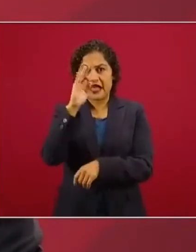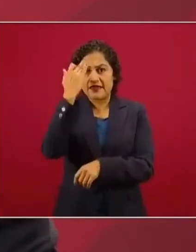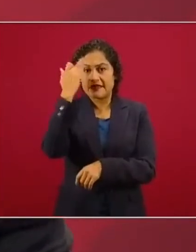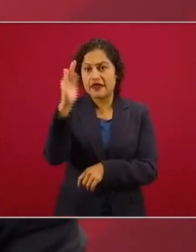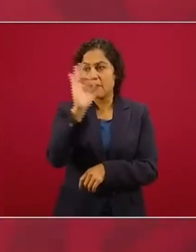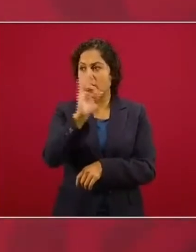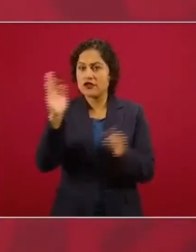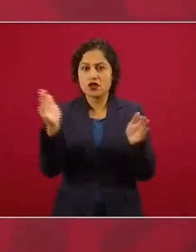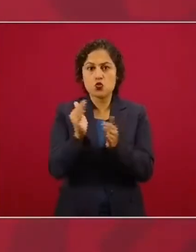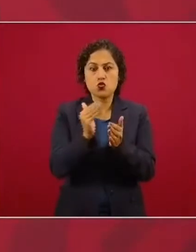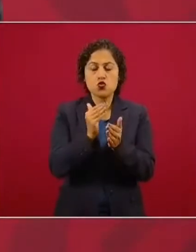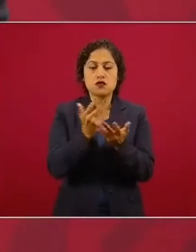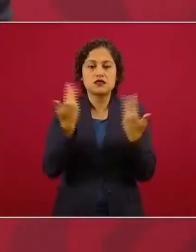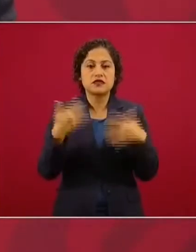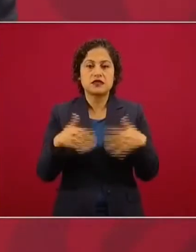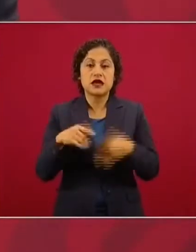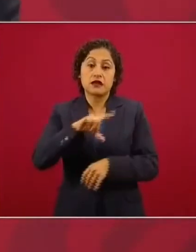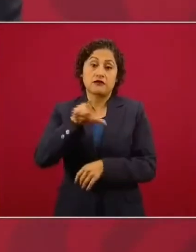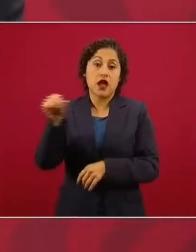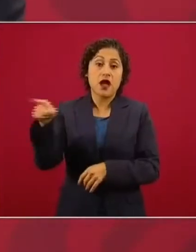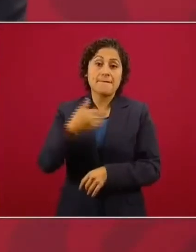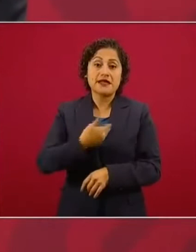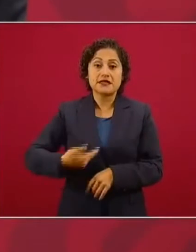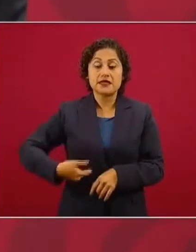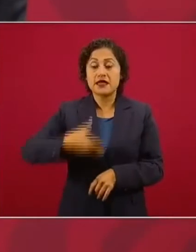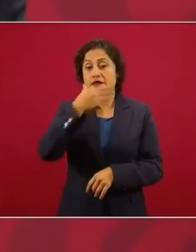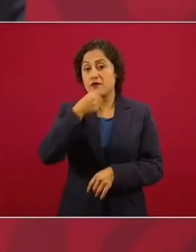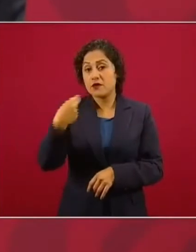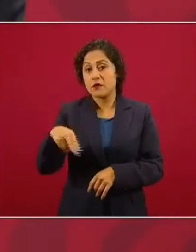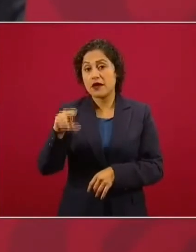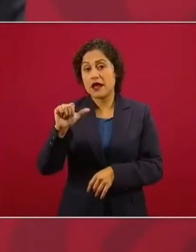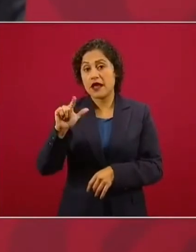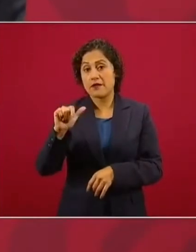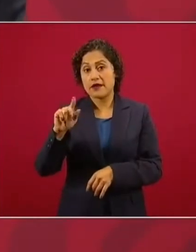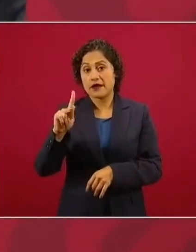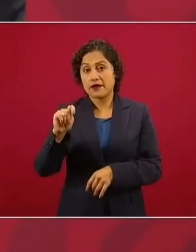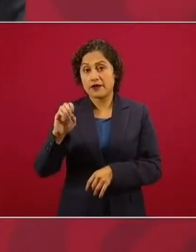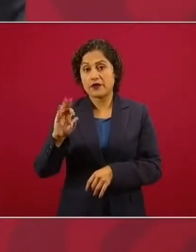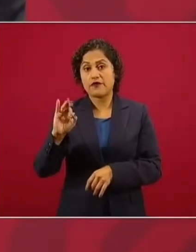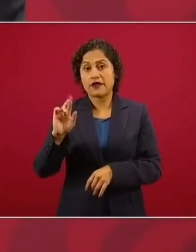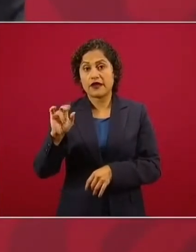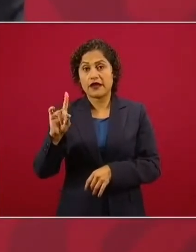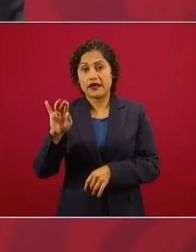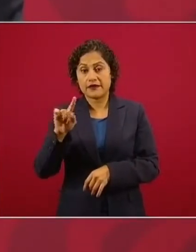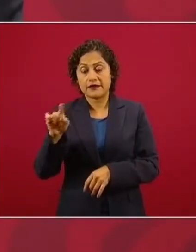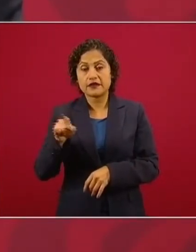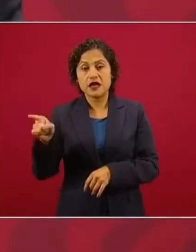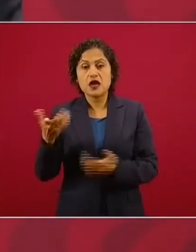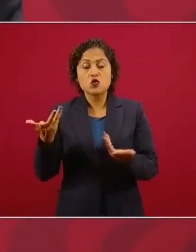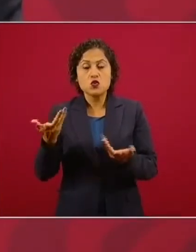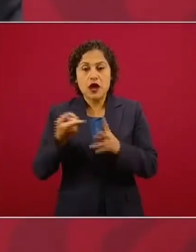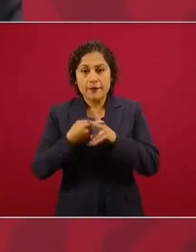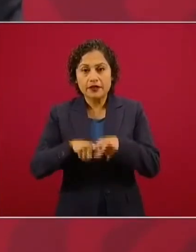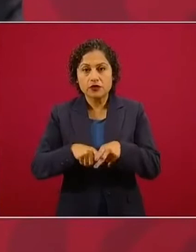Alberto Fernández inició un proceso de negociación